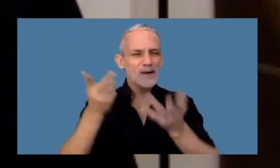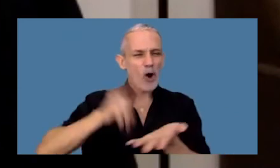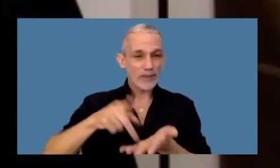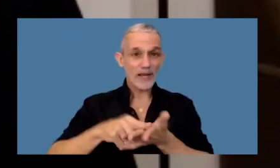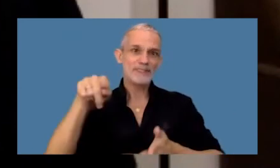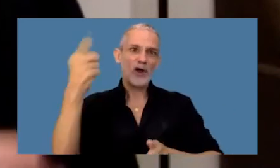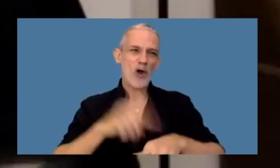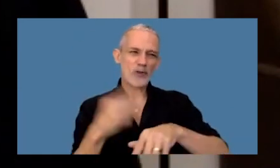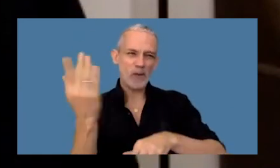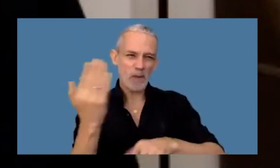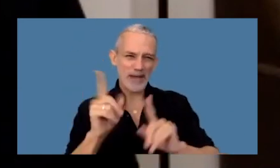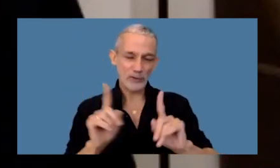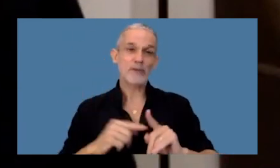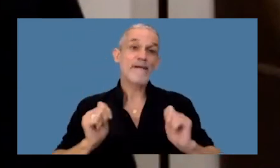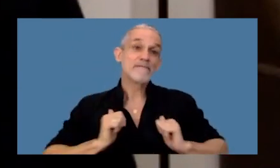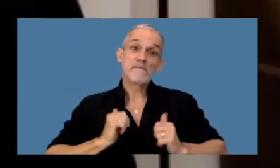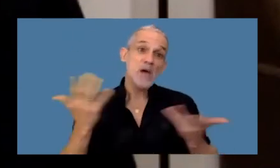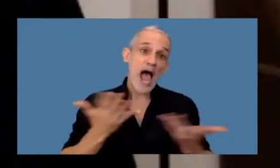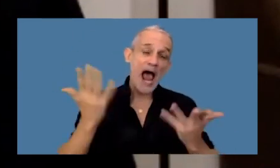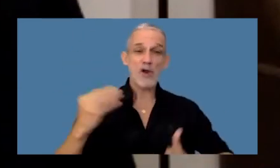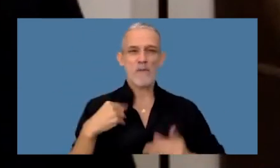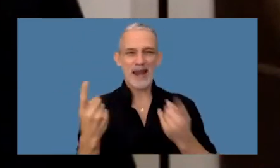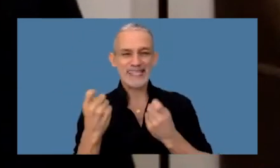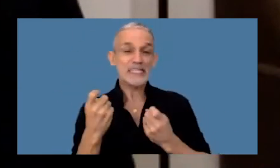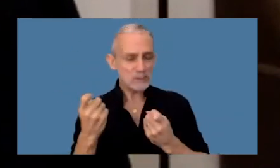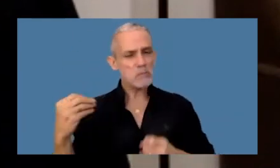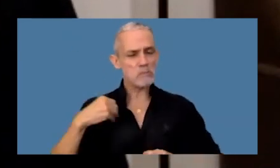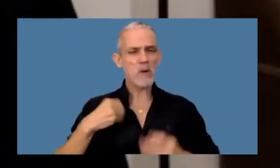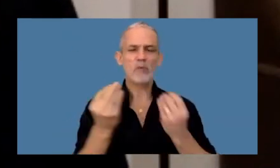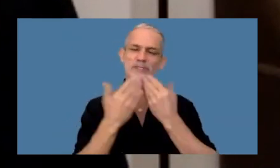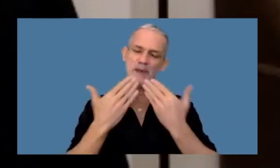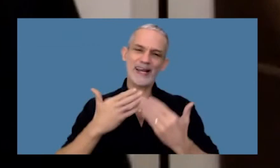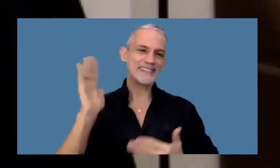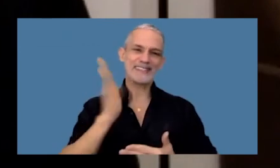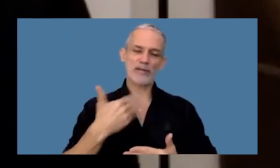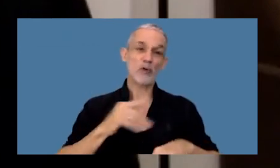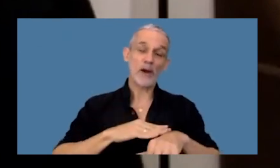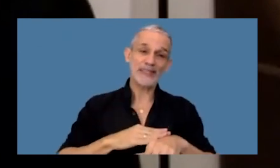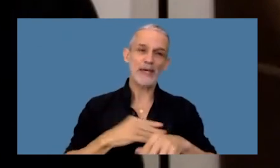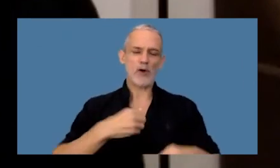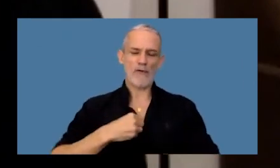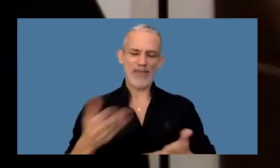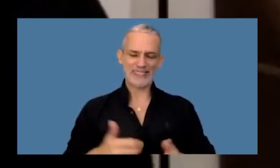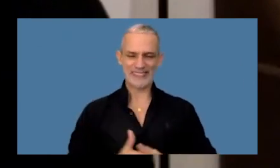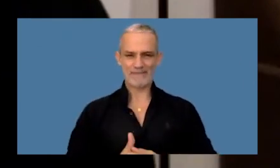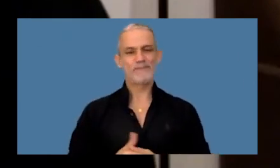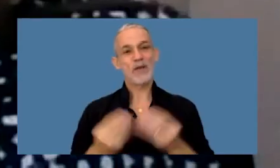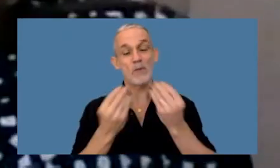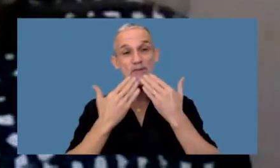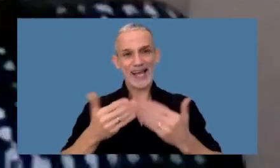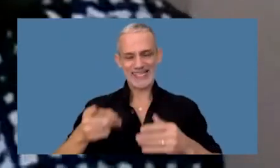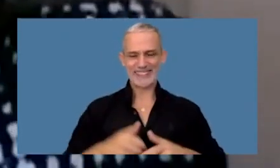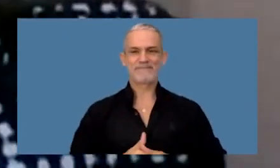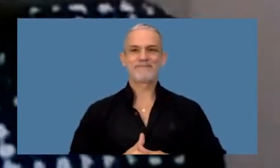encontrar en otra oportunidad y quedo a disposición para lo que necesiten muchas gracias por el tiempo y la confianza muchas gracias